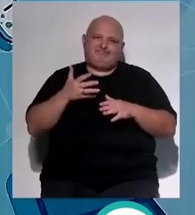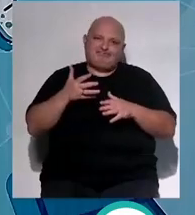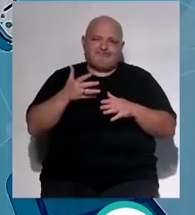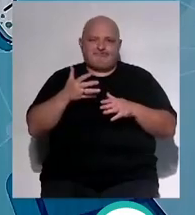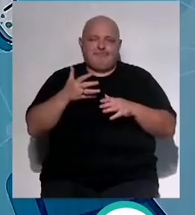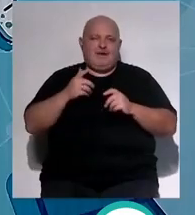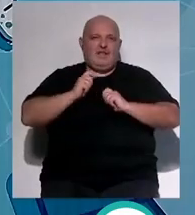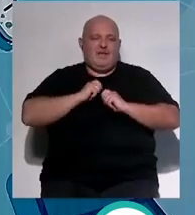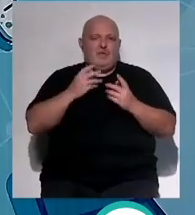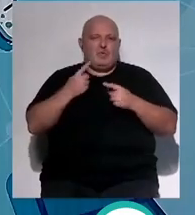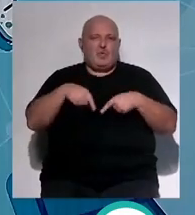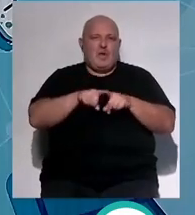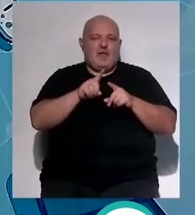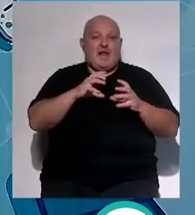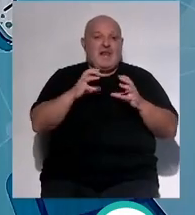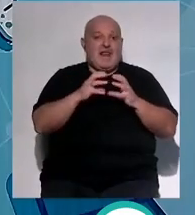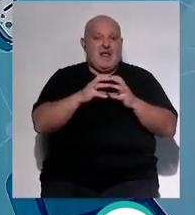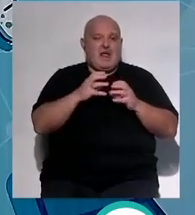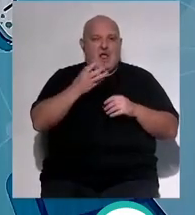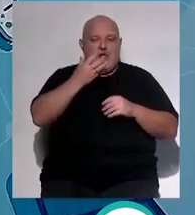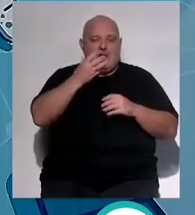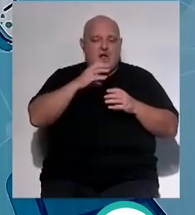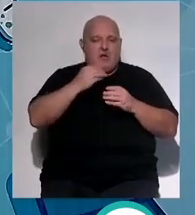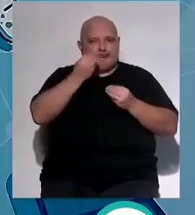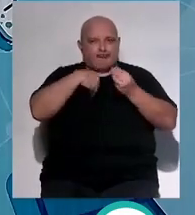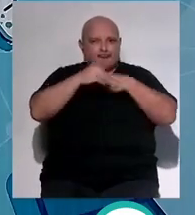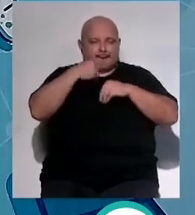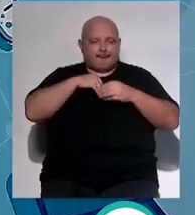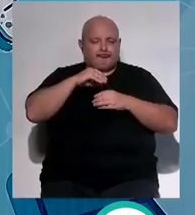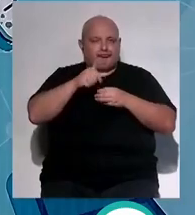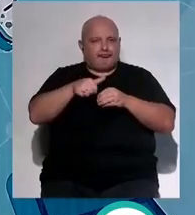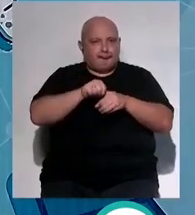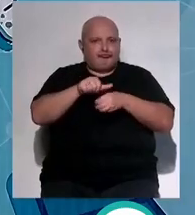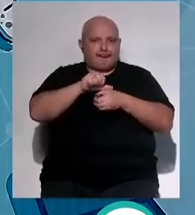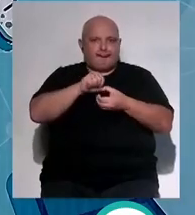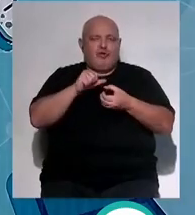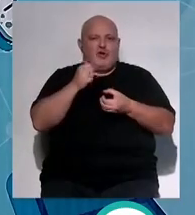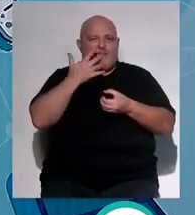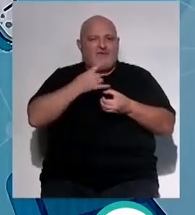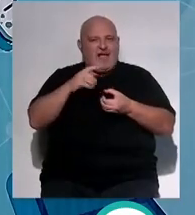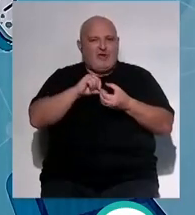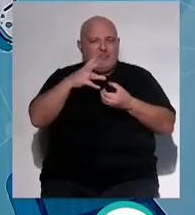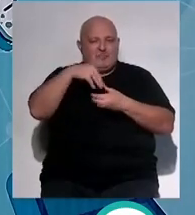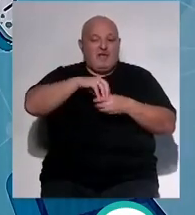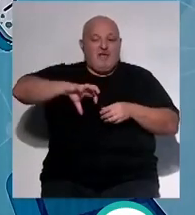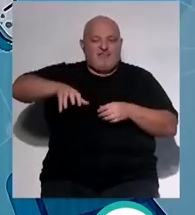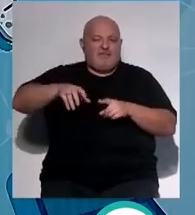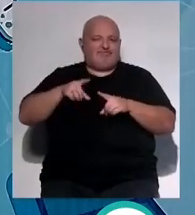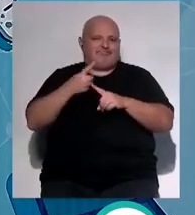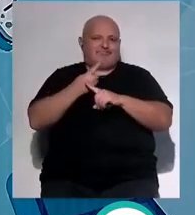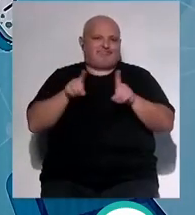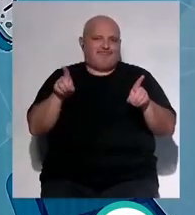no te aporta lo mismo una naranja comiéndote los gajos con la fibra con todo lo blanquito que exprimirla y beberte